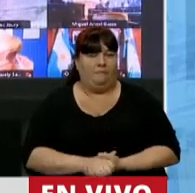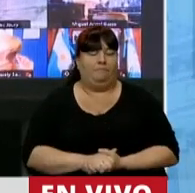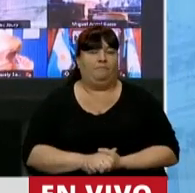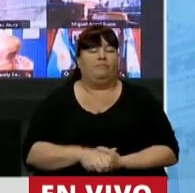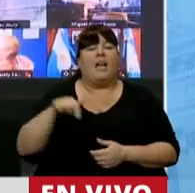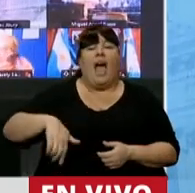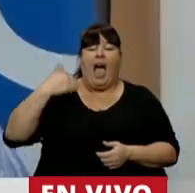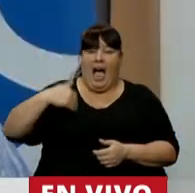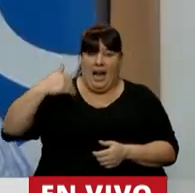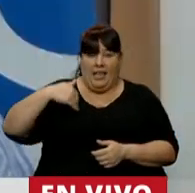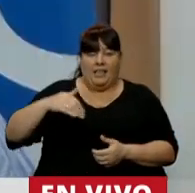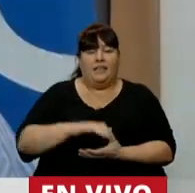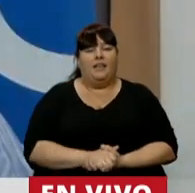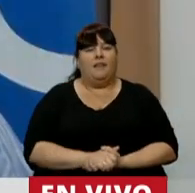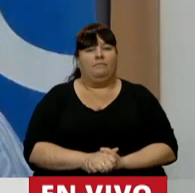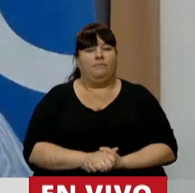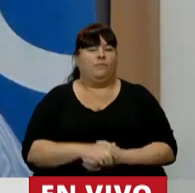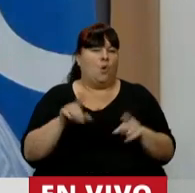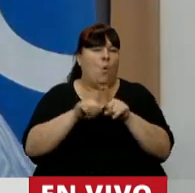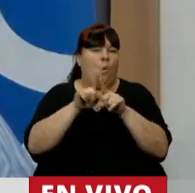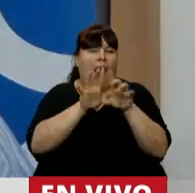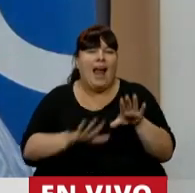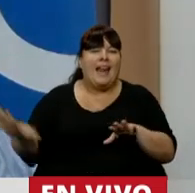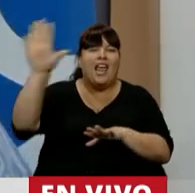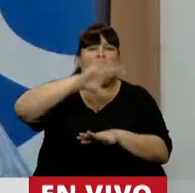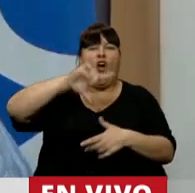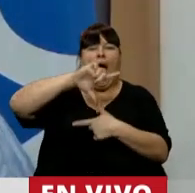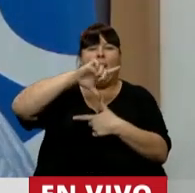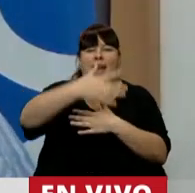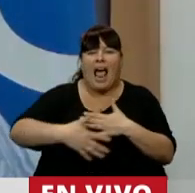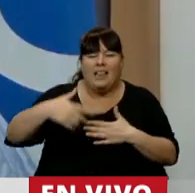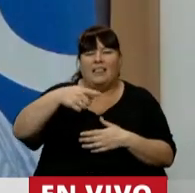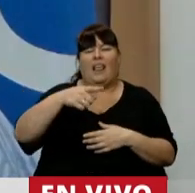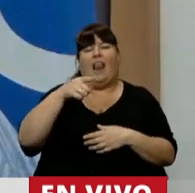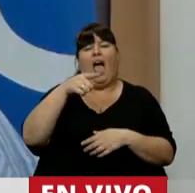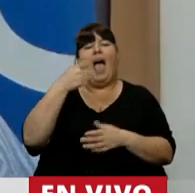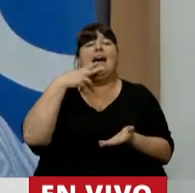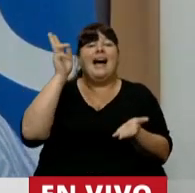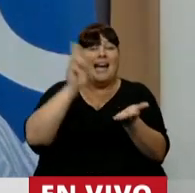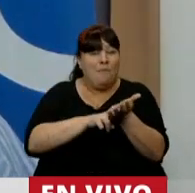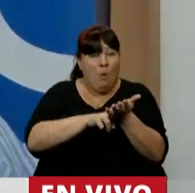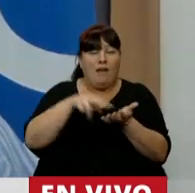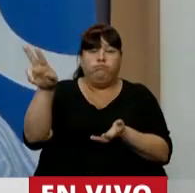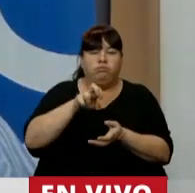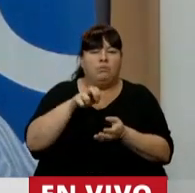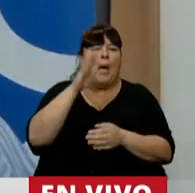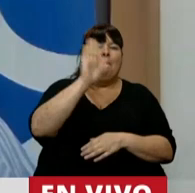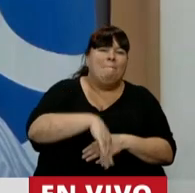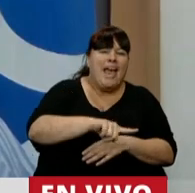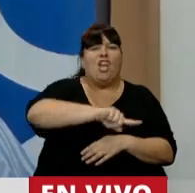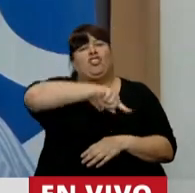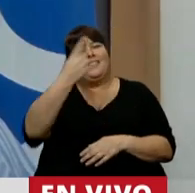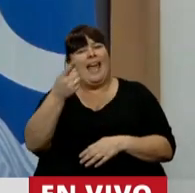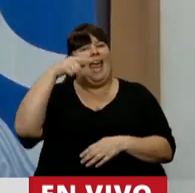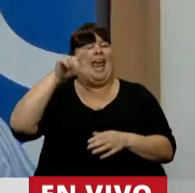En la Argentina, como en toda la región de América Latina, los impuestos que se cobran son más bajos que